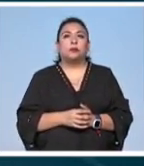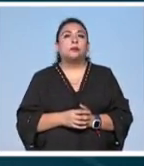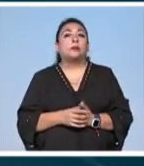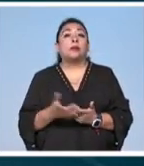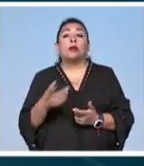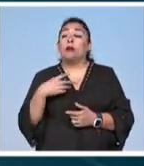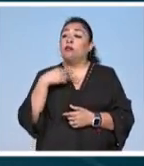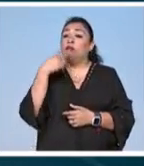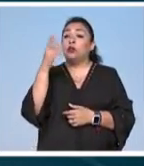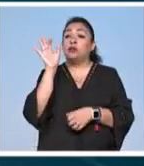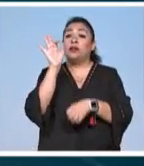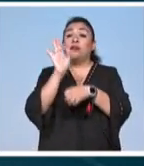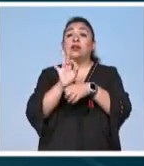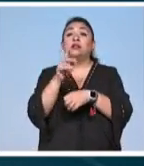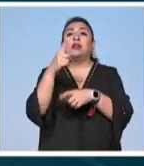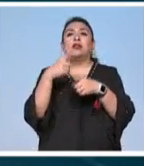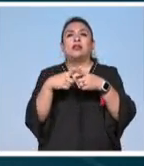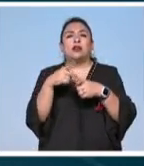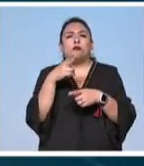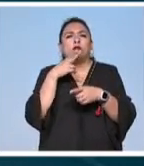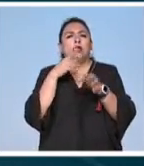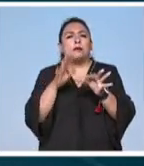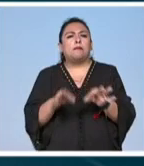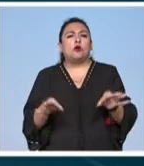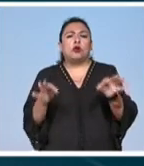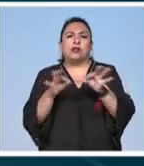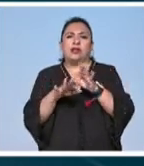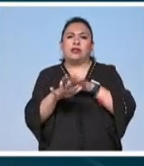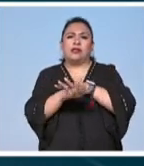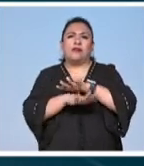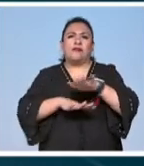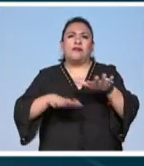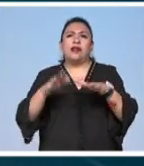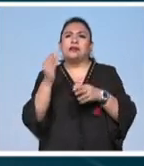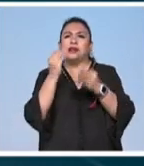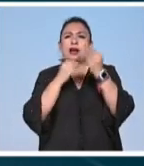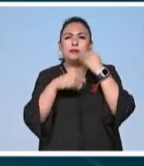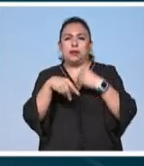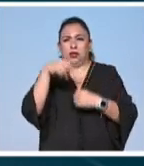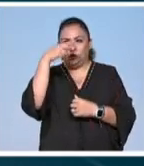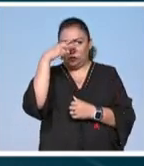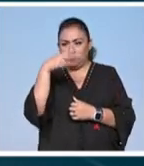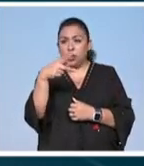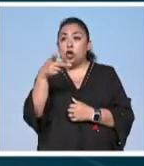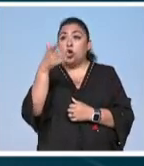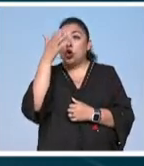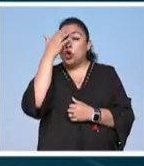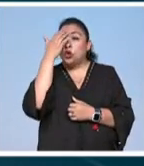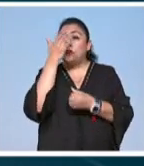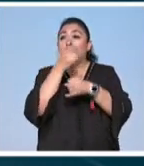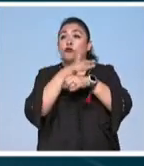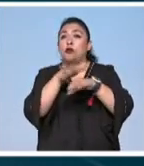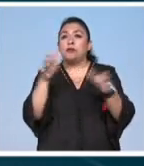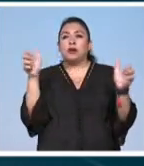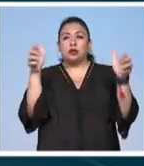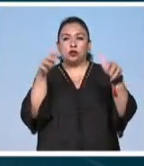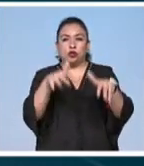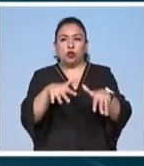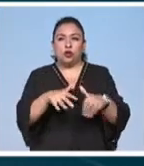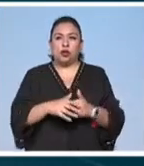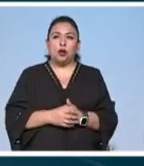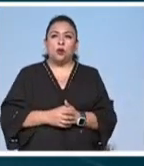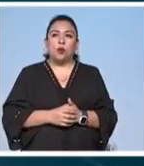alza la voz en defensa de un cultivo fundamental y base de la alimentación en méxico vamos a conocer los pormenores de este encuentro